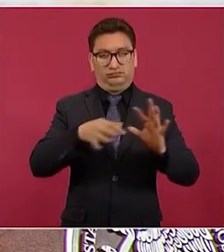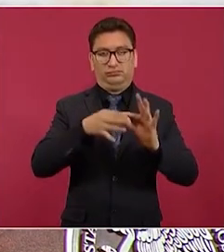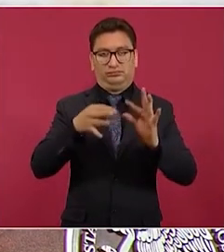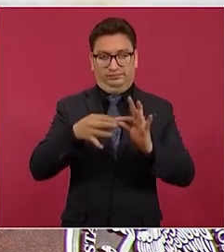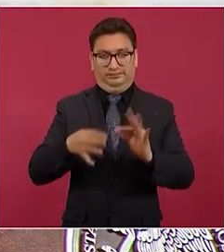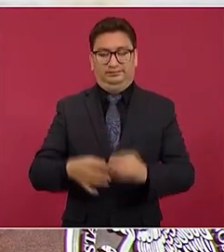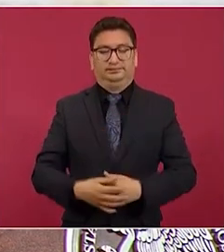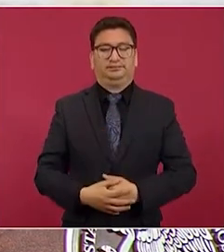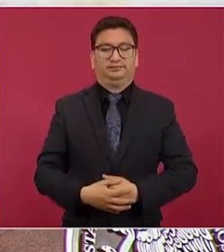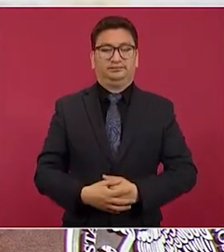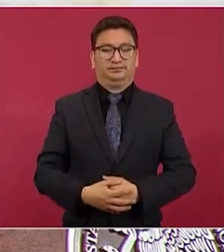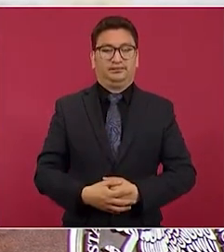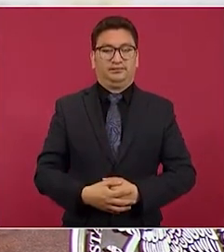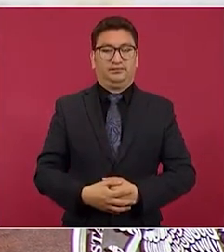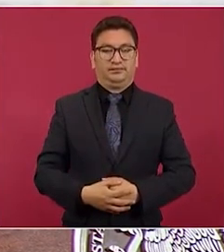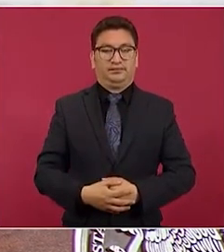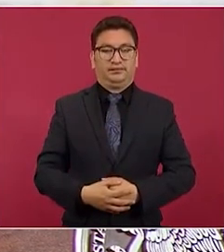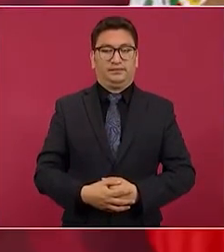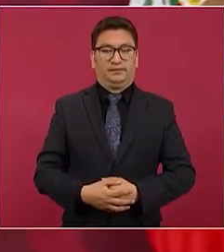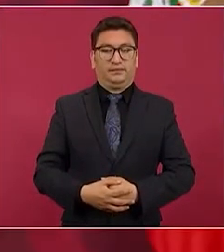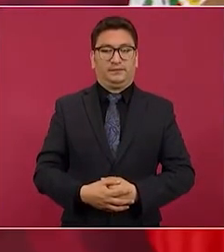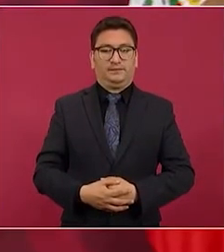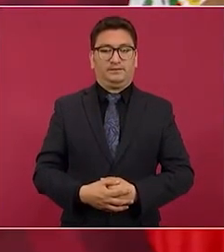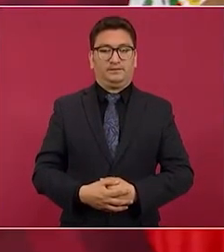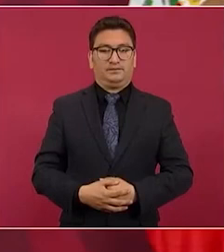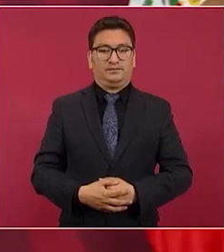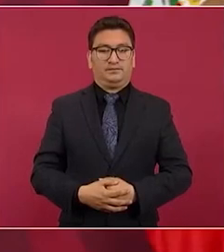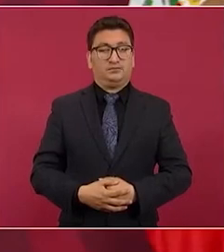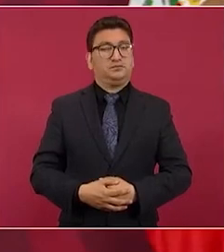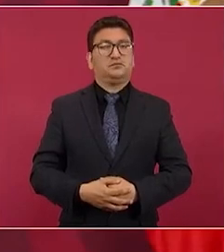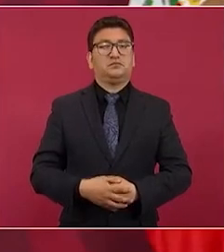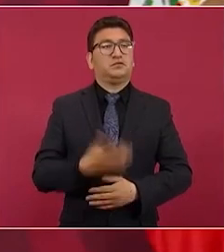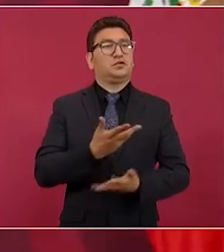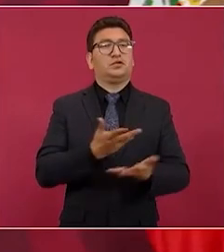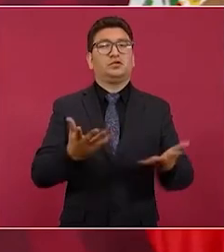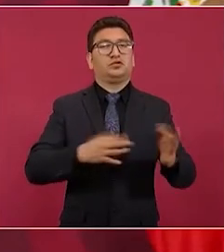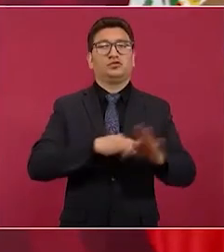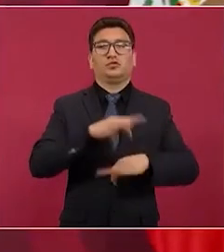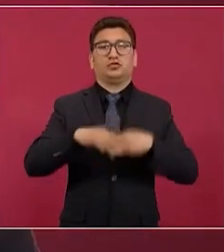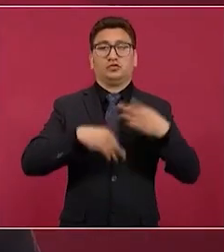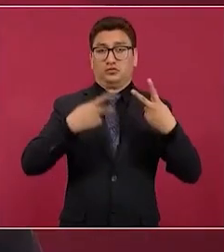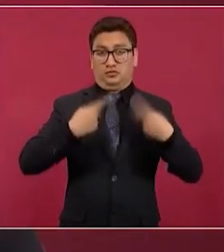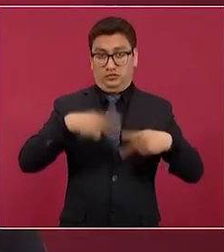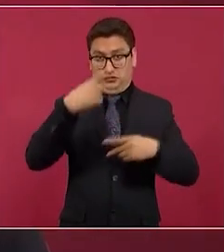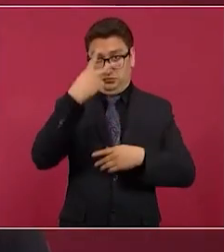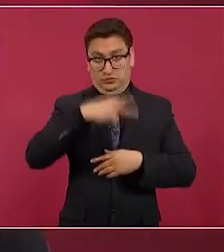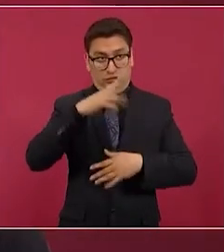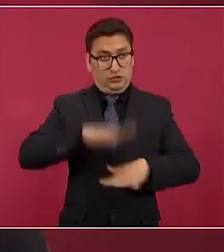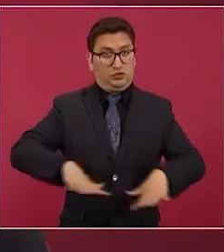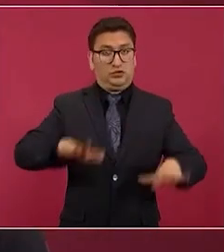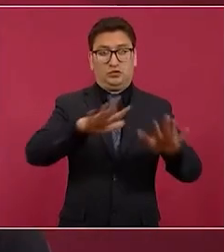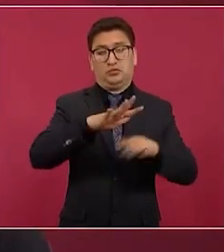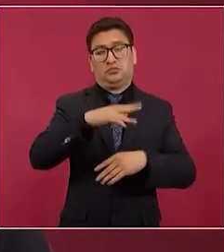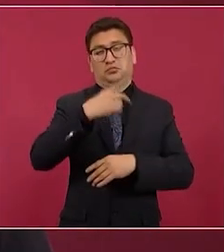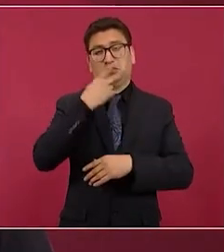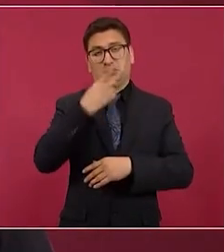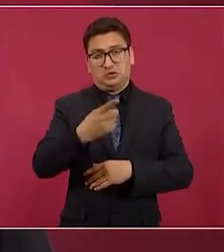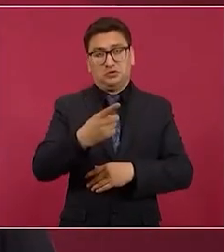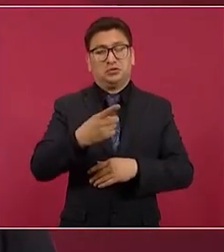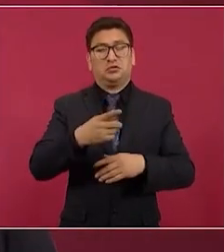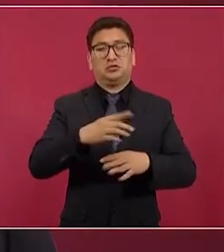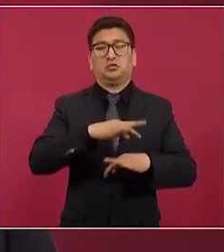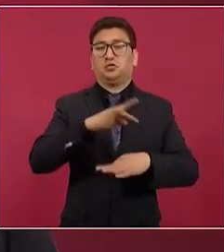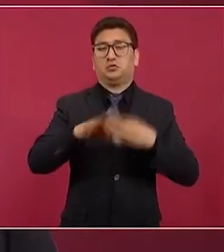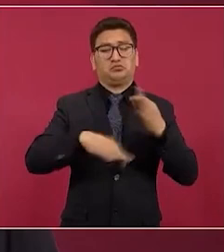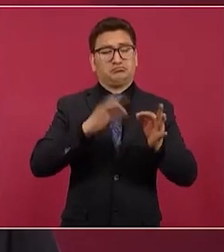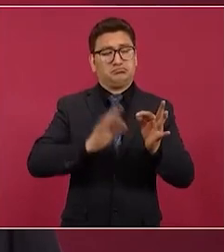y decirle al pueblo de México que todo terminó en santa